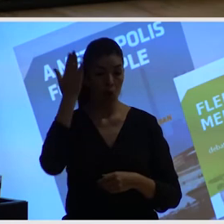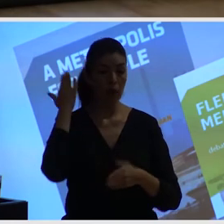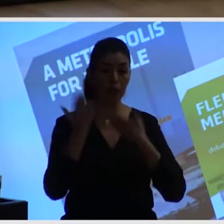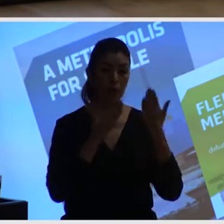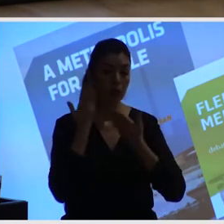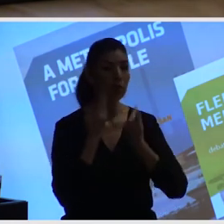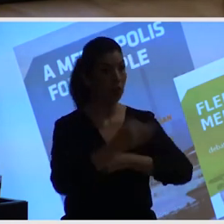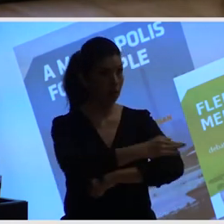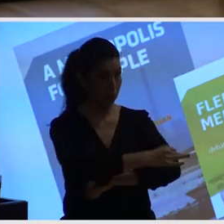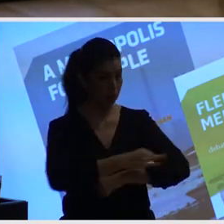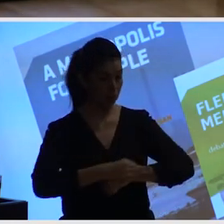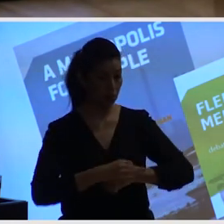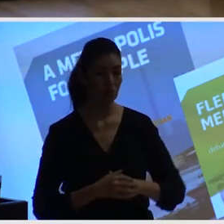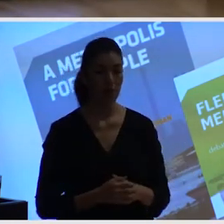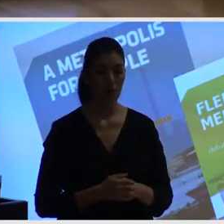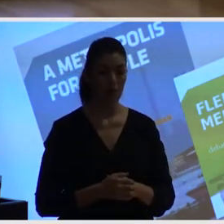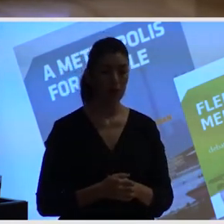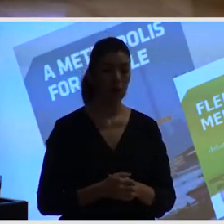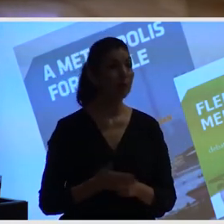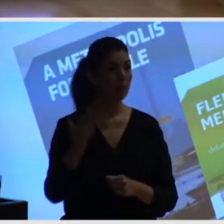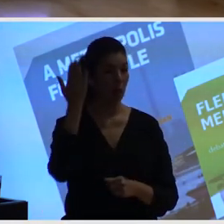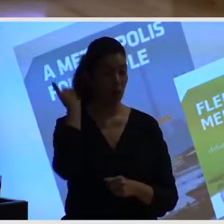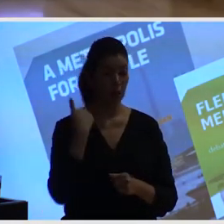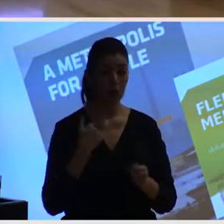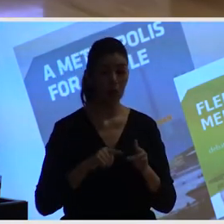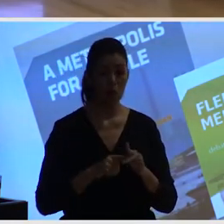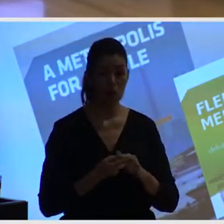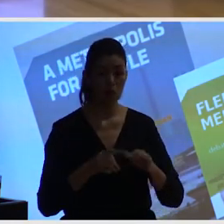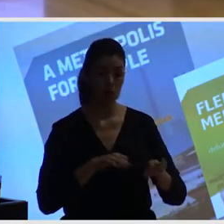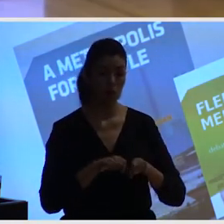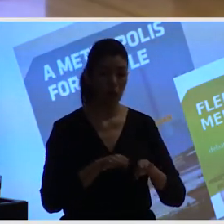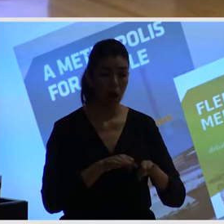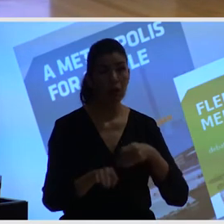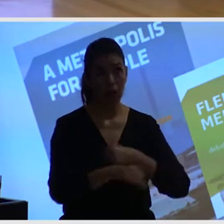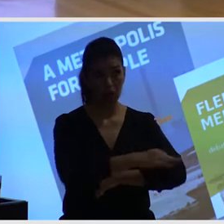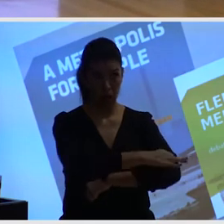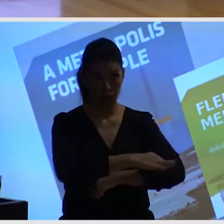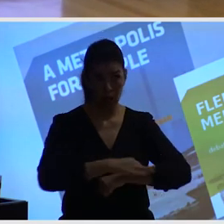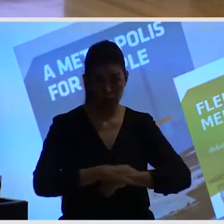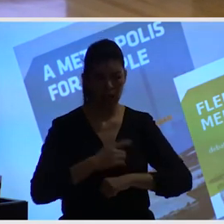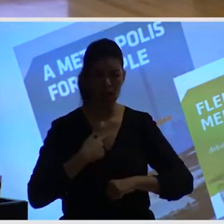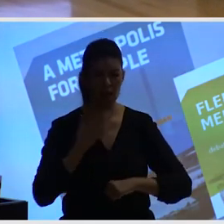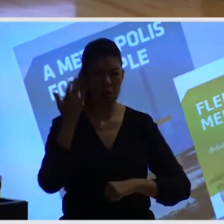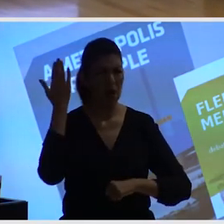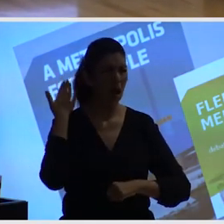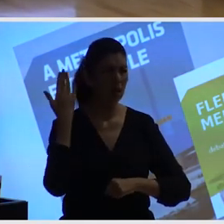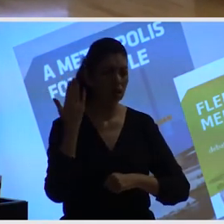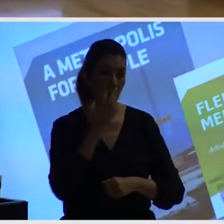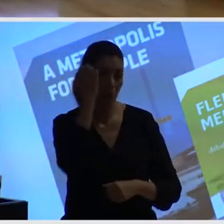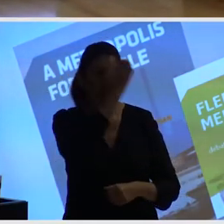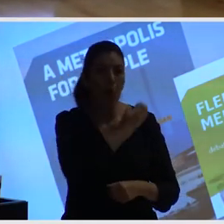la verdad que antes de empezar a trabajar en estas cosas no estaba muy metido en temas analíticos. Pensaba